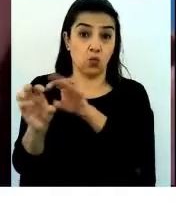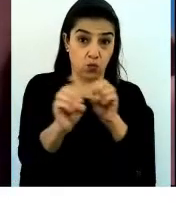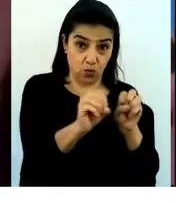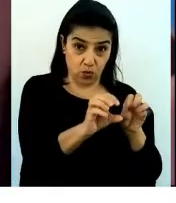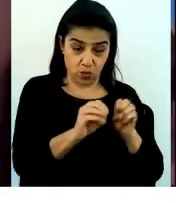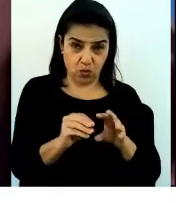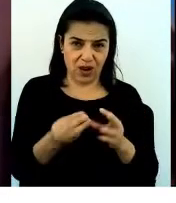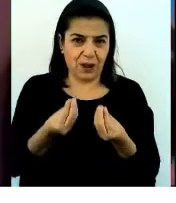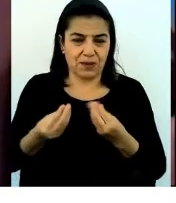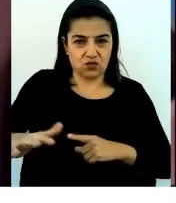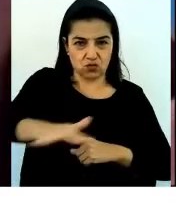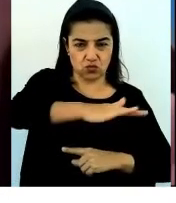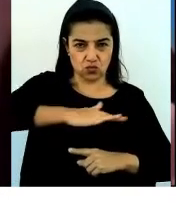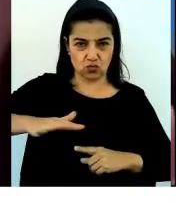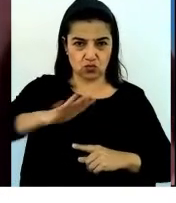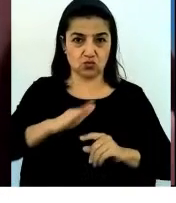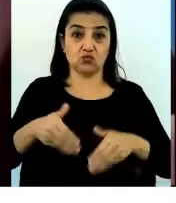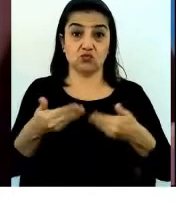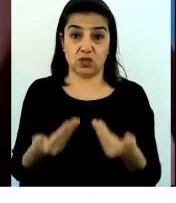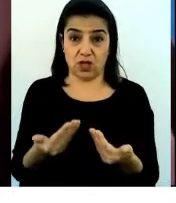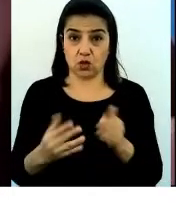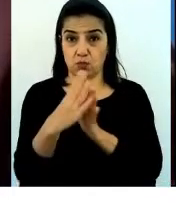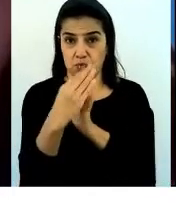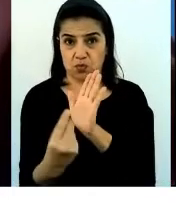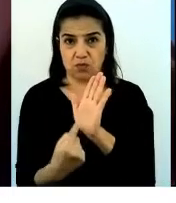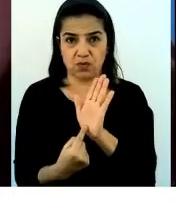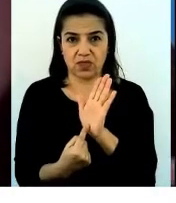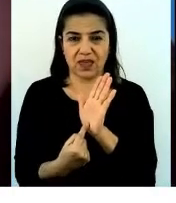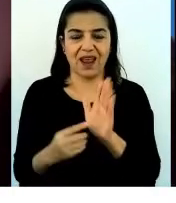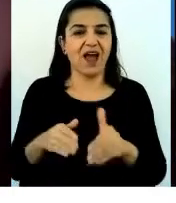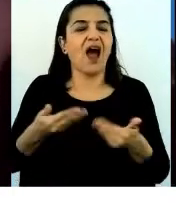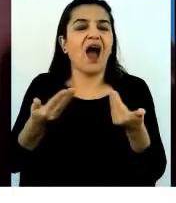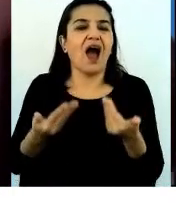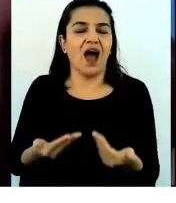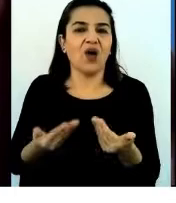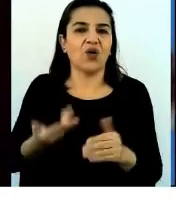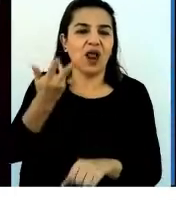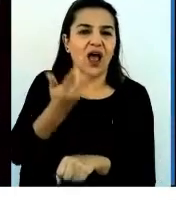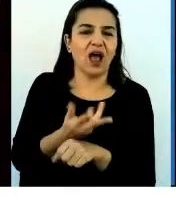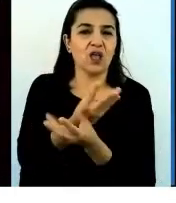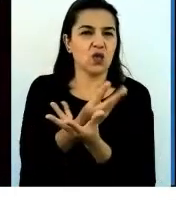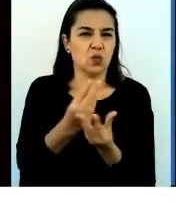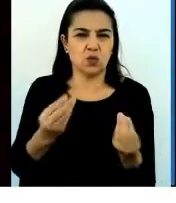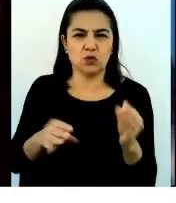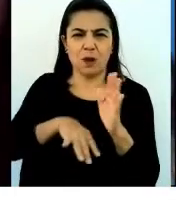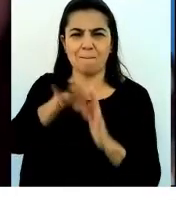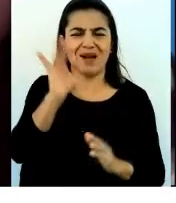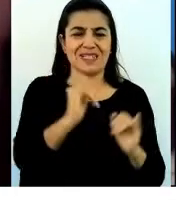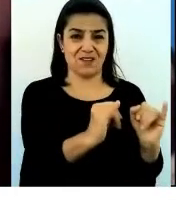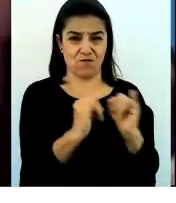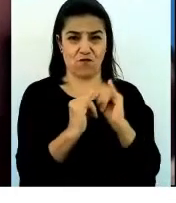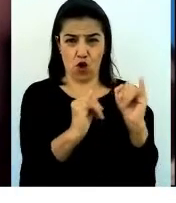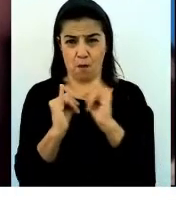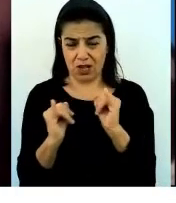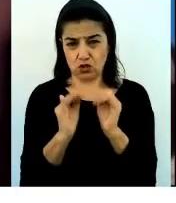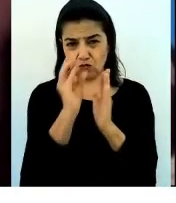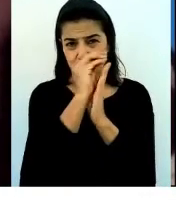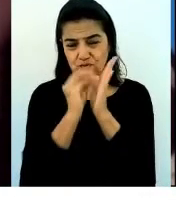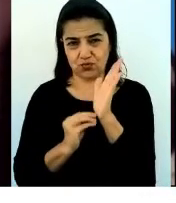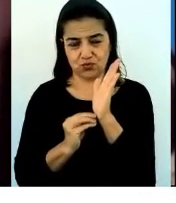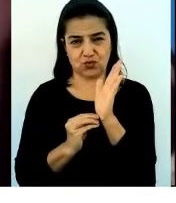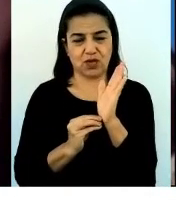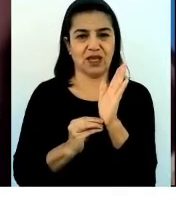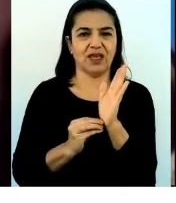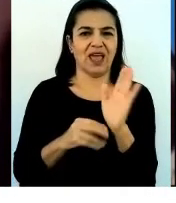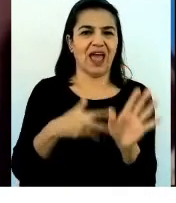está pasando a este nivel. Y ahora tenemos mucho más datos que nunca. Tenemos mucho